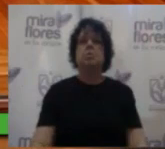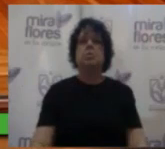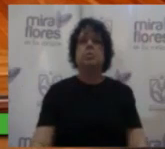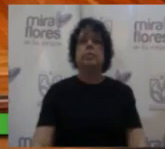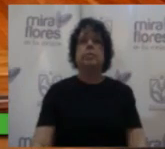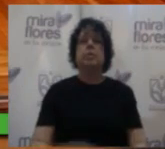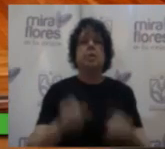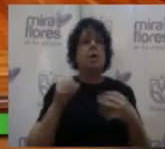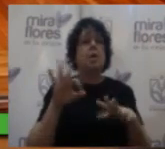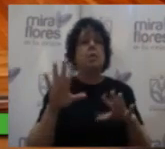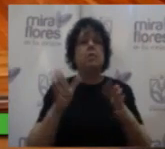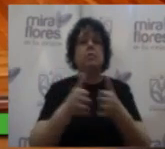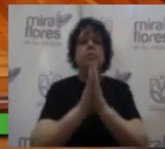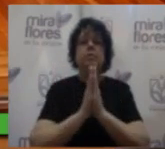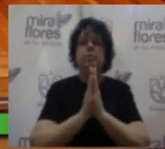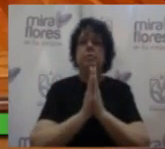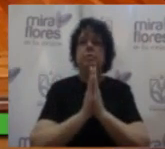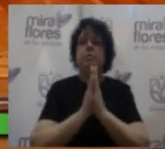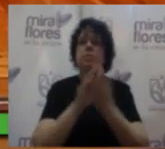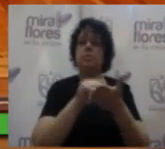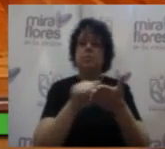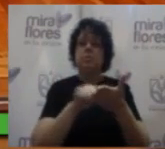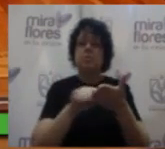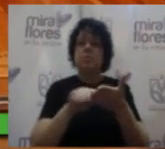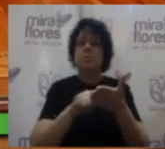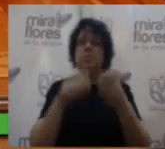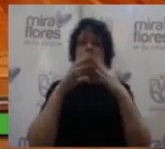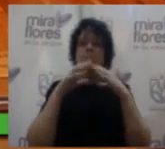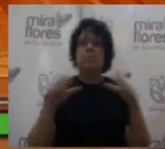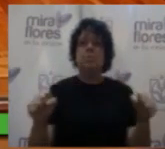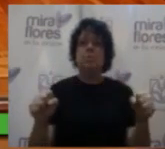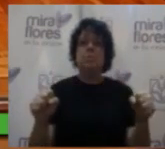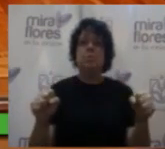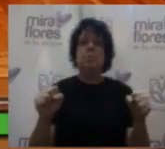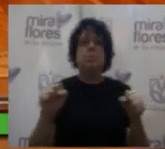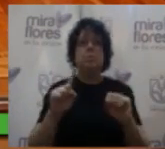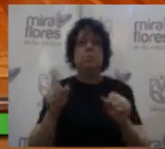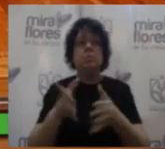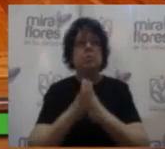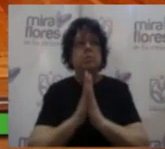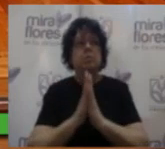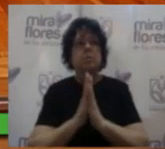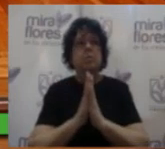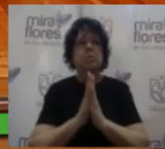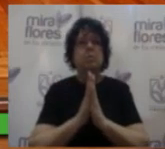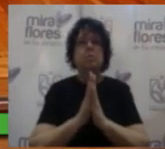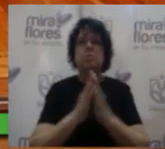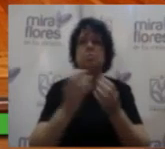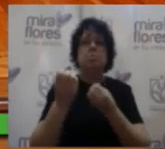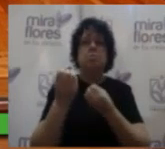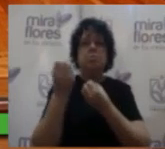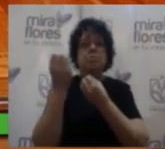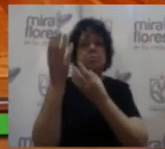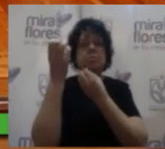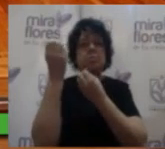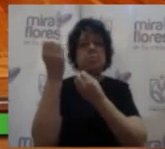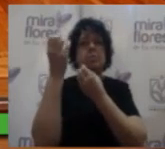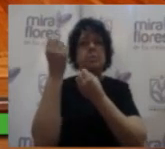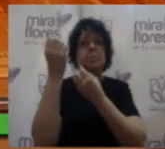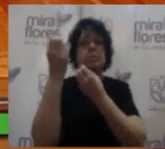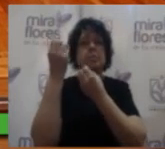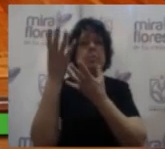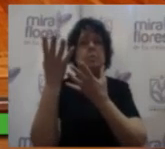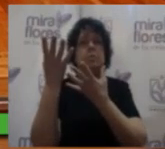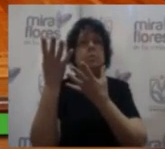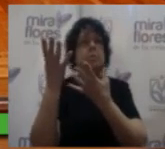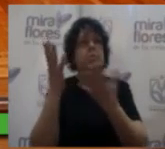¿Algún pedido por escrito en Secretaría General? No, señor alcalde No hay pedidos, informes Ofrezco el uso de la palabra